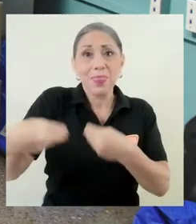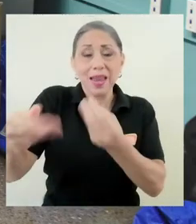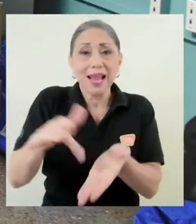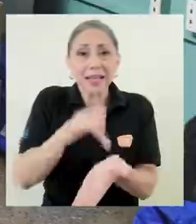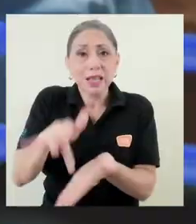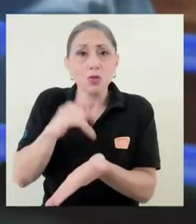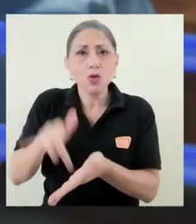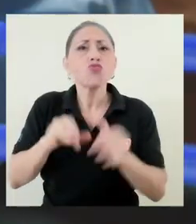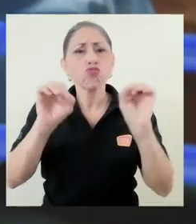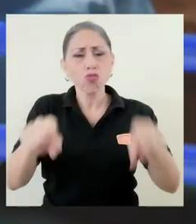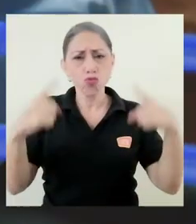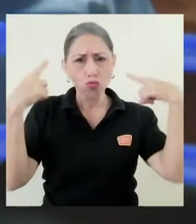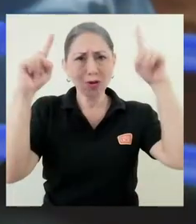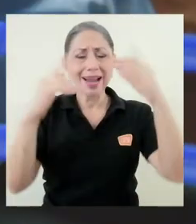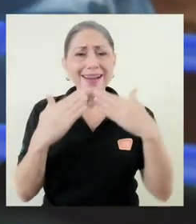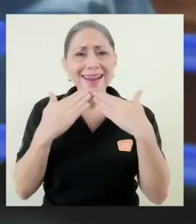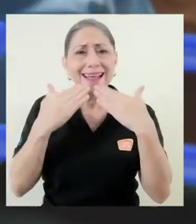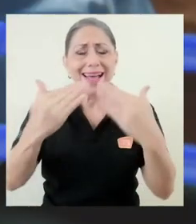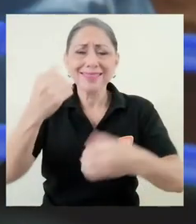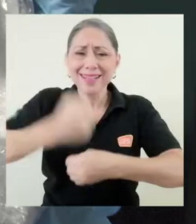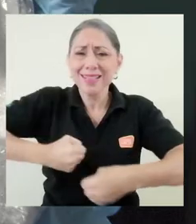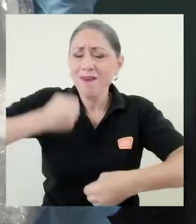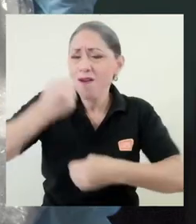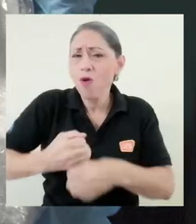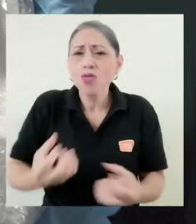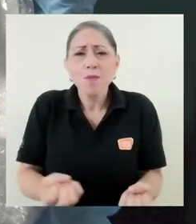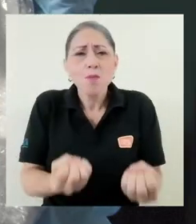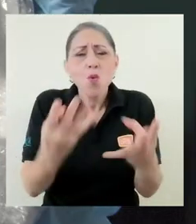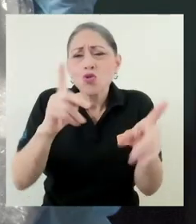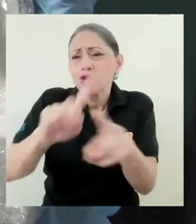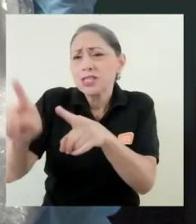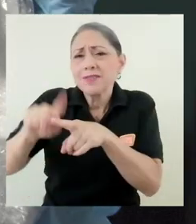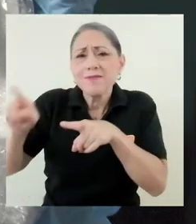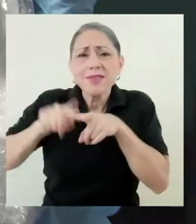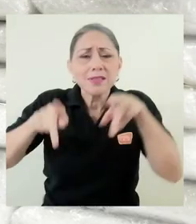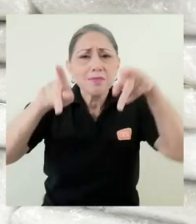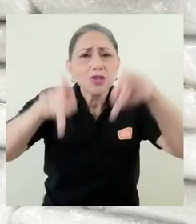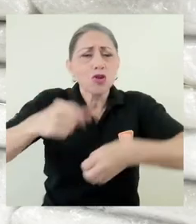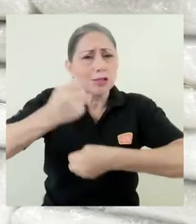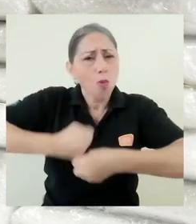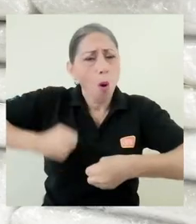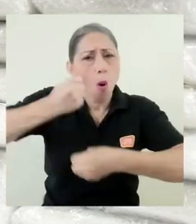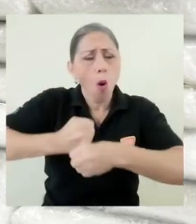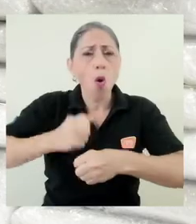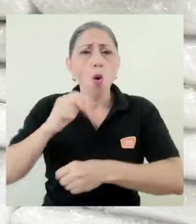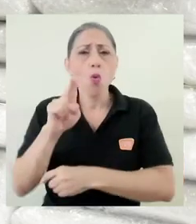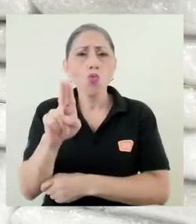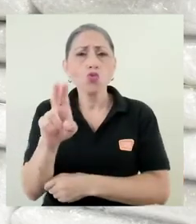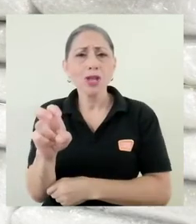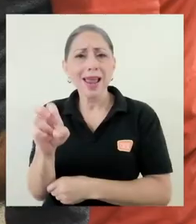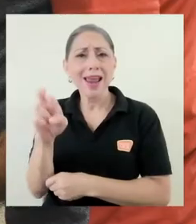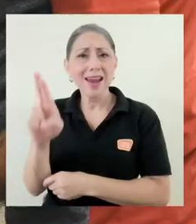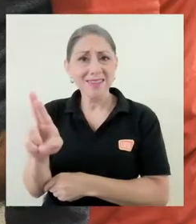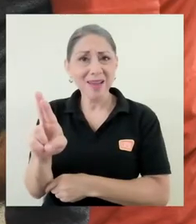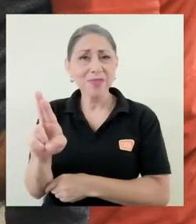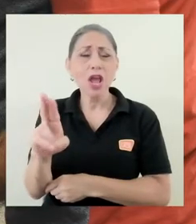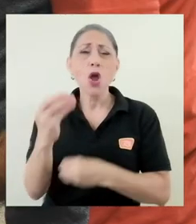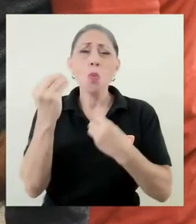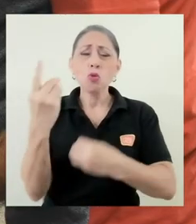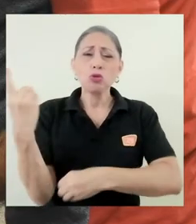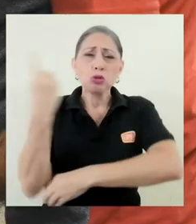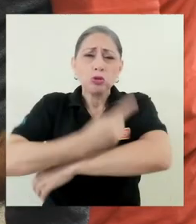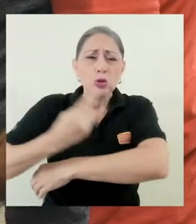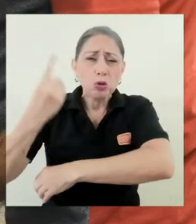han sido posibles gracias también al gran trabajo de decenas de funcionarios de la ucr quienes han trabajado